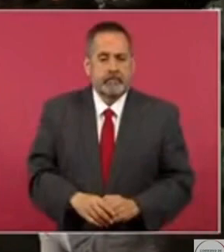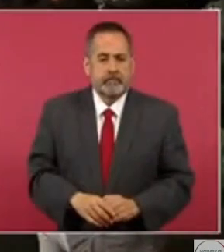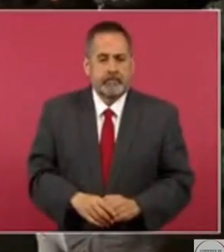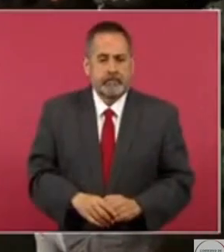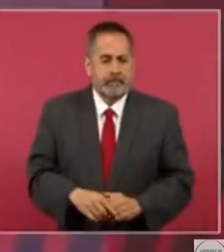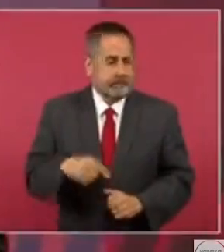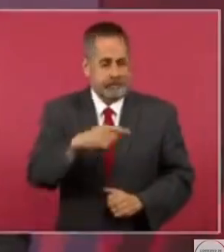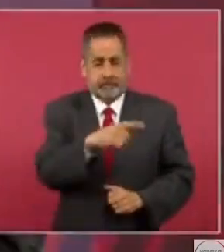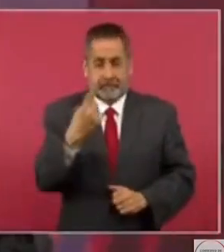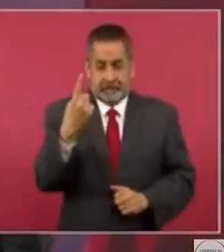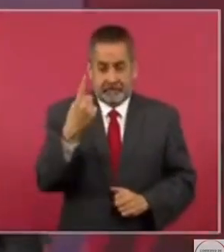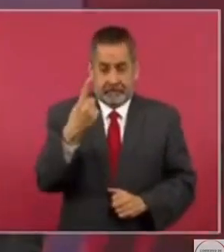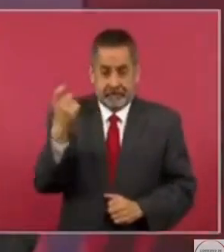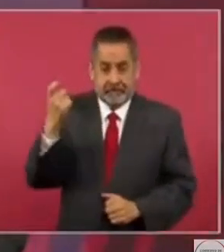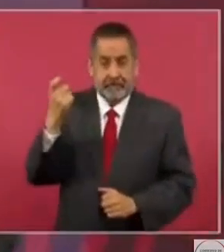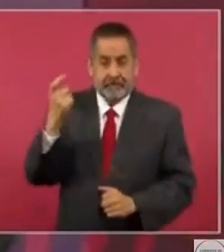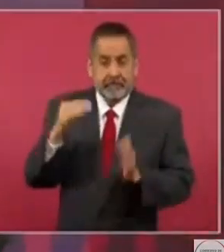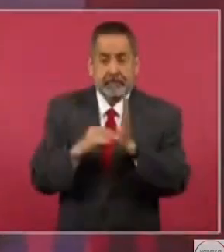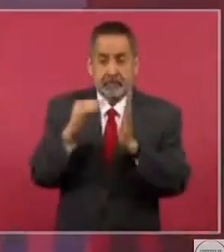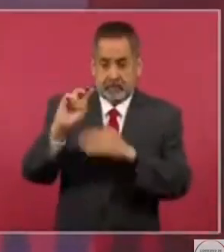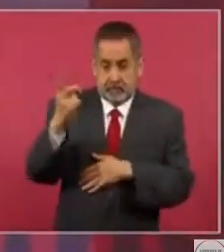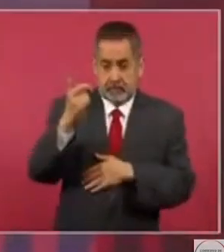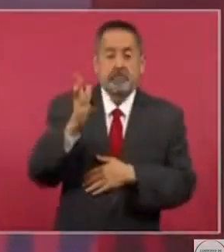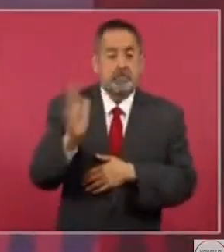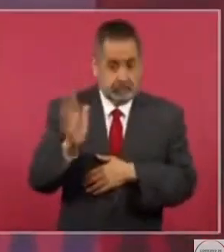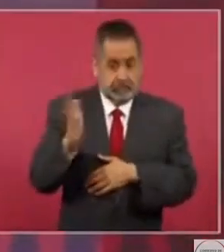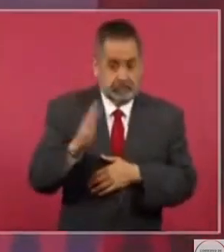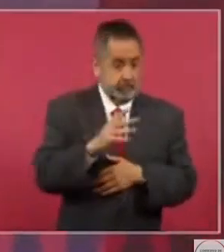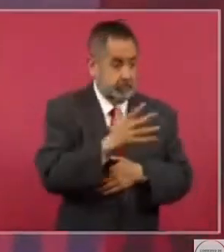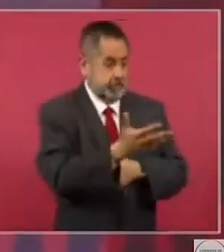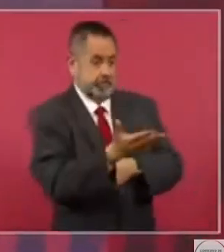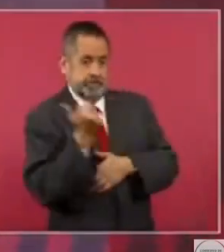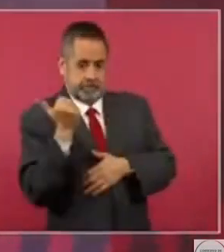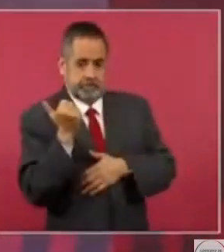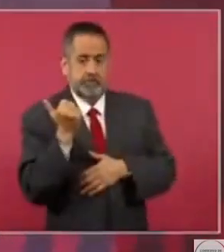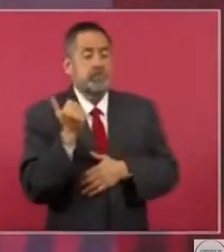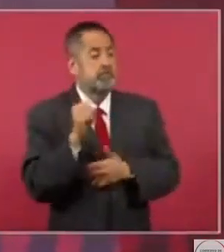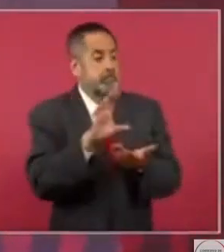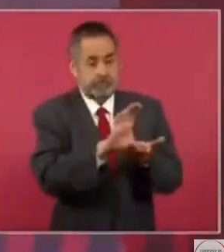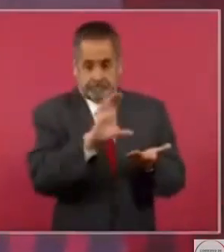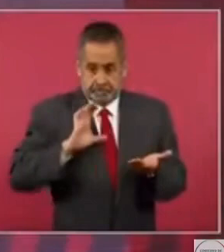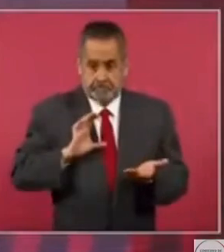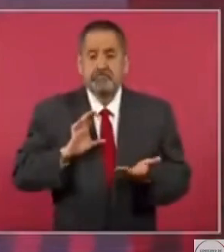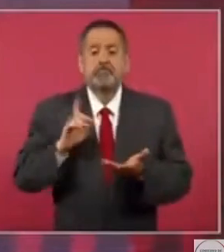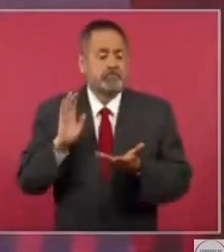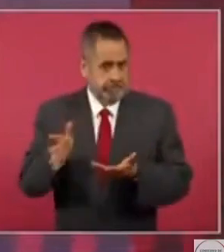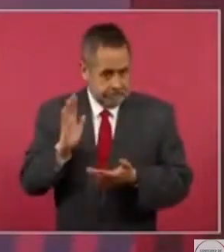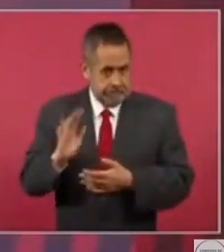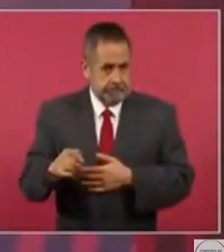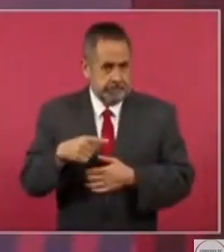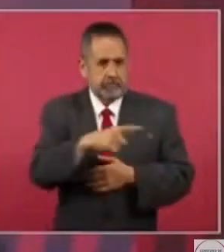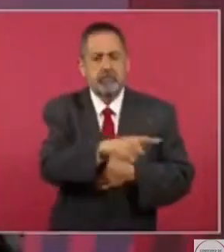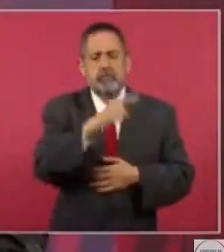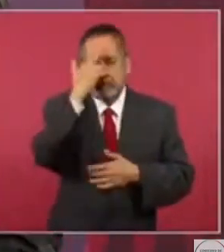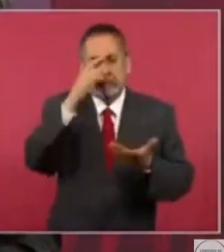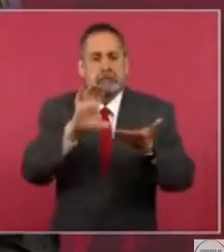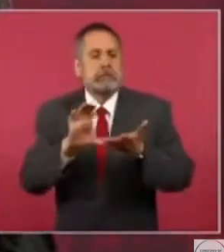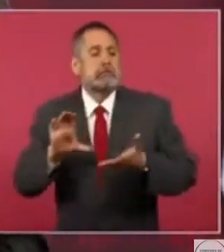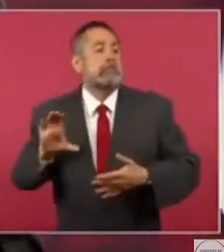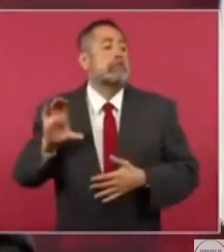estos 100 millones de dólares que ya se recuperaron del pago excesivo